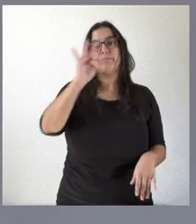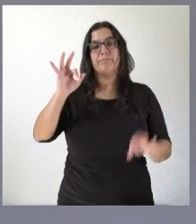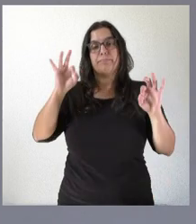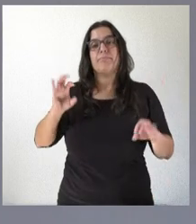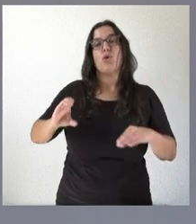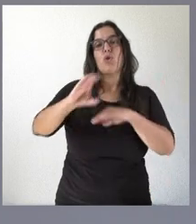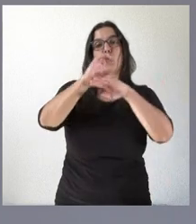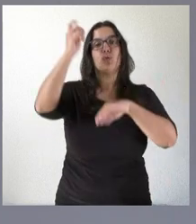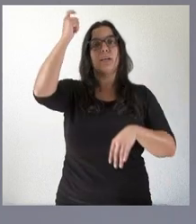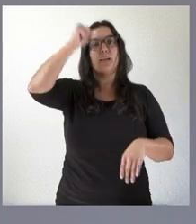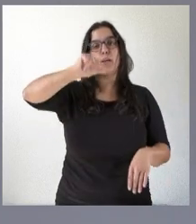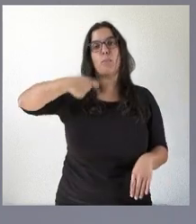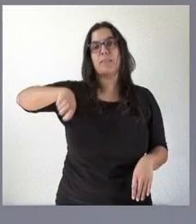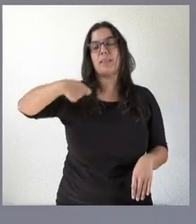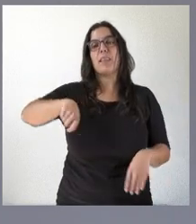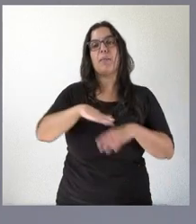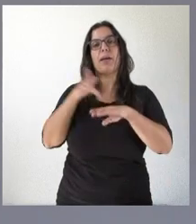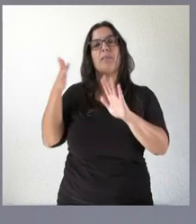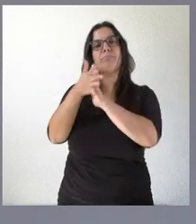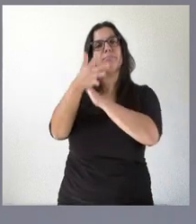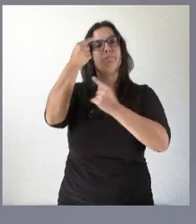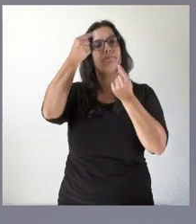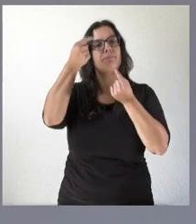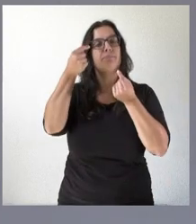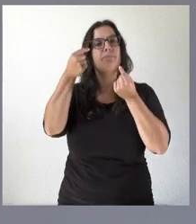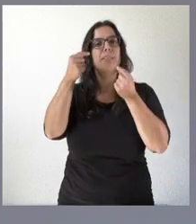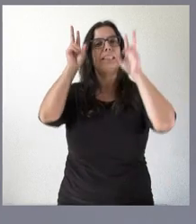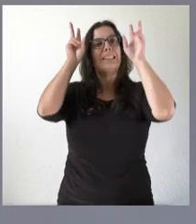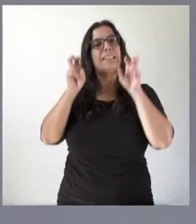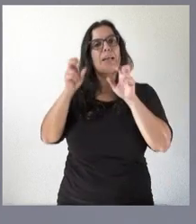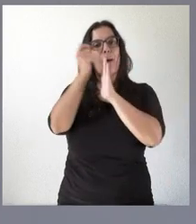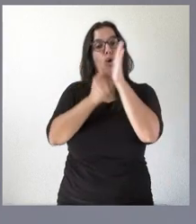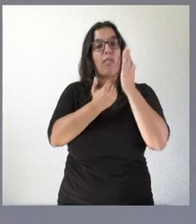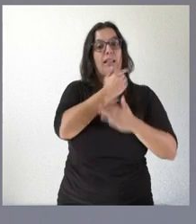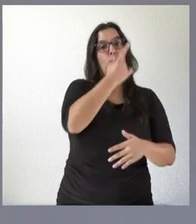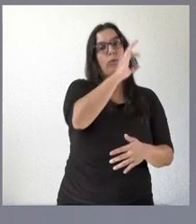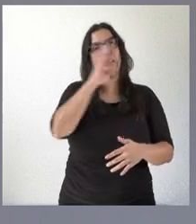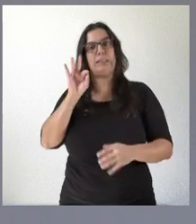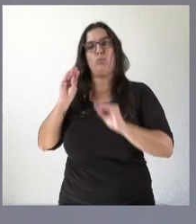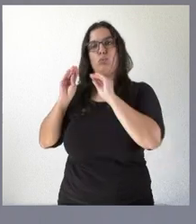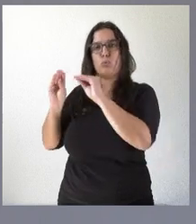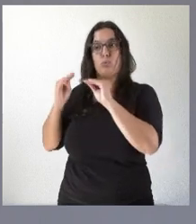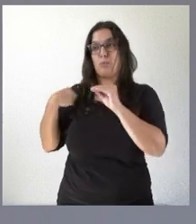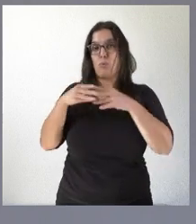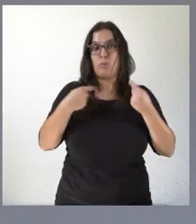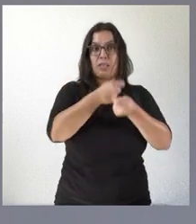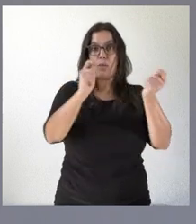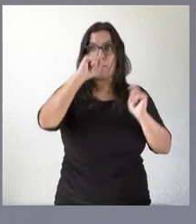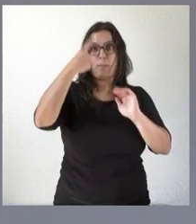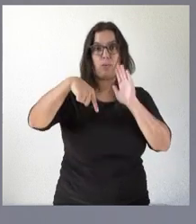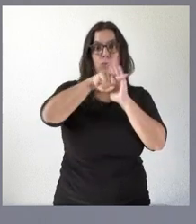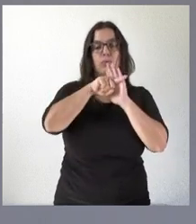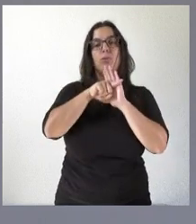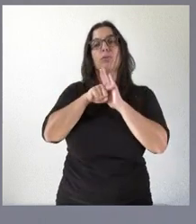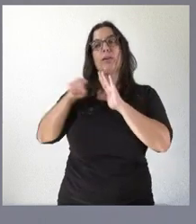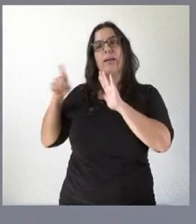al consejero de Presidencia para que detalle el punto de orden del día, primero, que tienen ustedes en su documentación y es el que